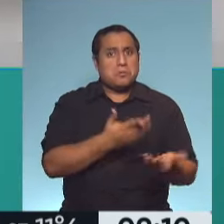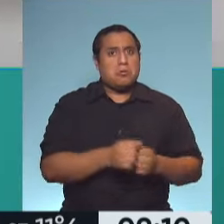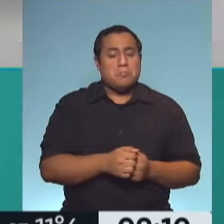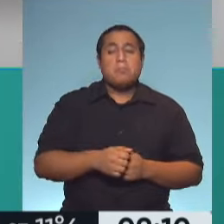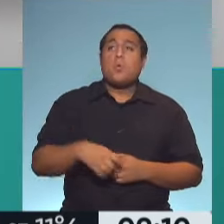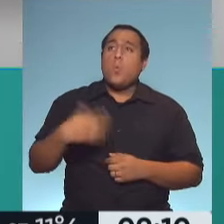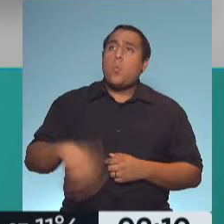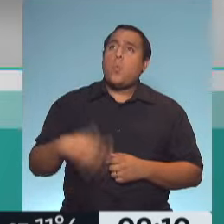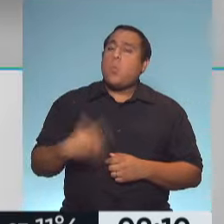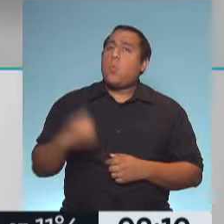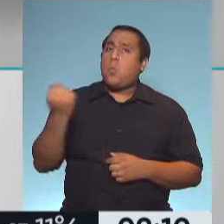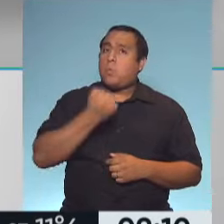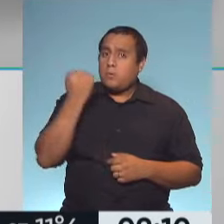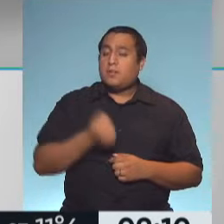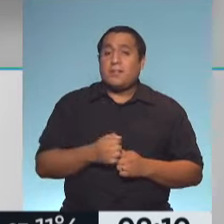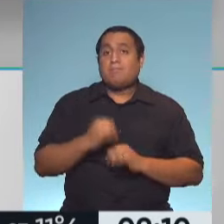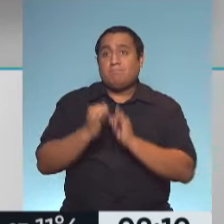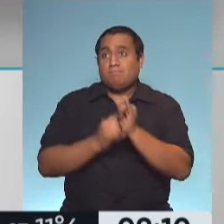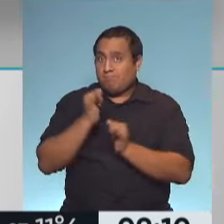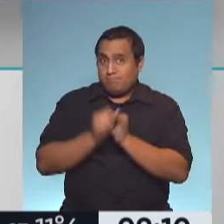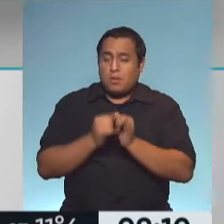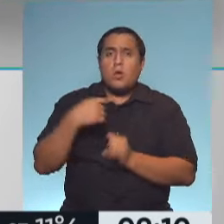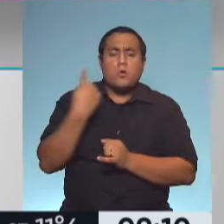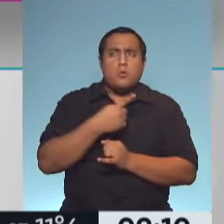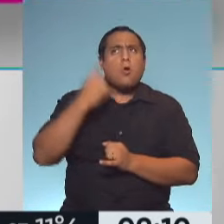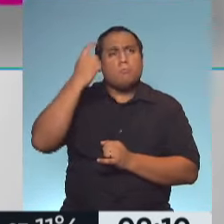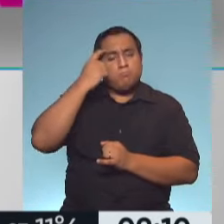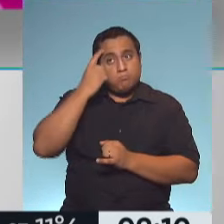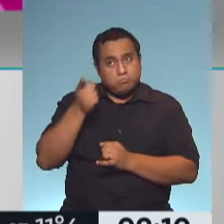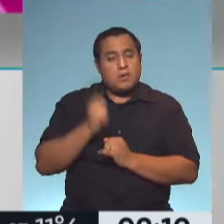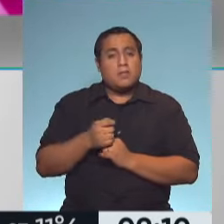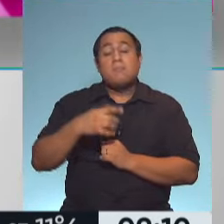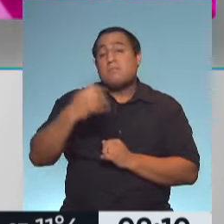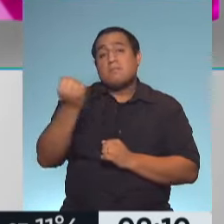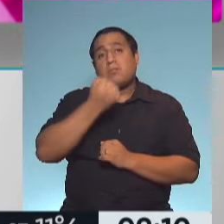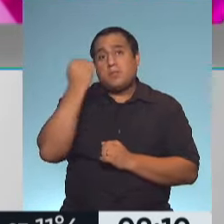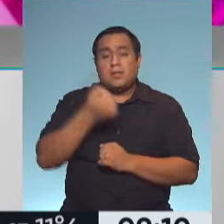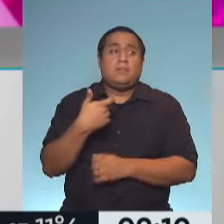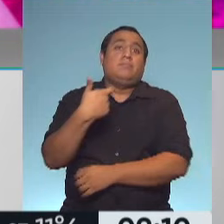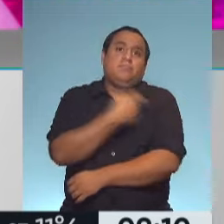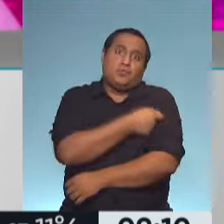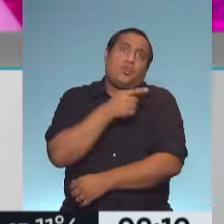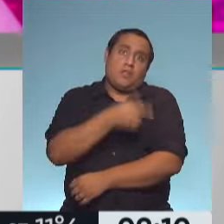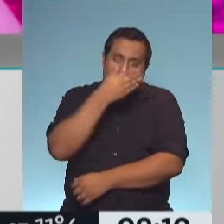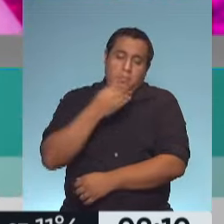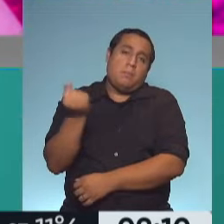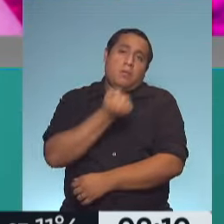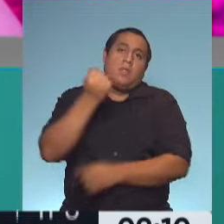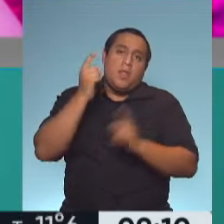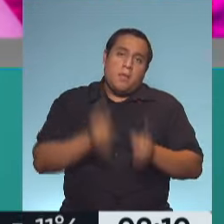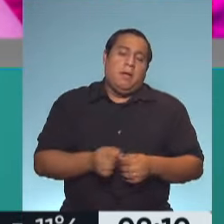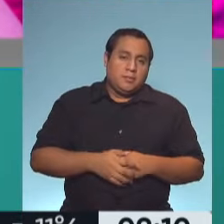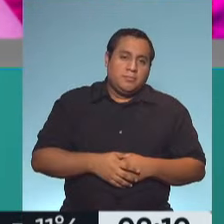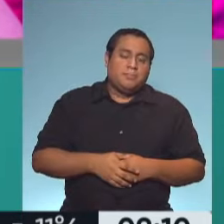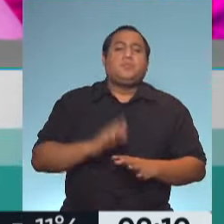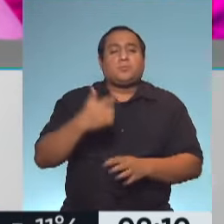importante. O sea, que hay que tener muy en cuenta esto que nos dice José Luis, porque es importante también vacunarse contra la gripe, por supuesto, dejando el